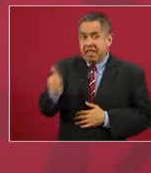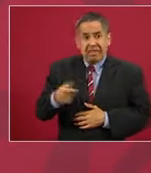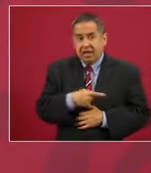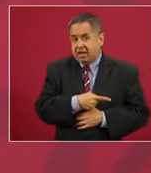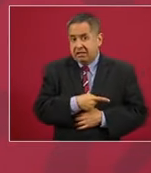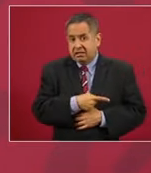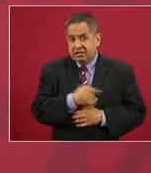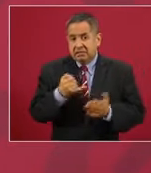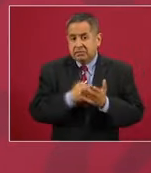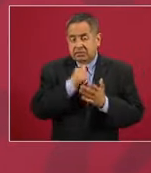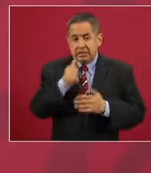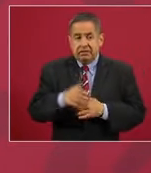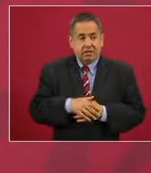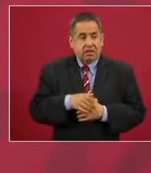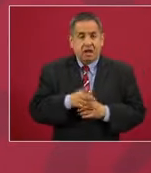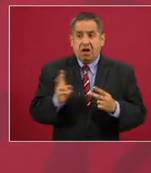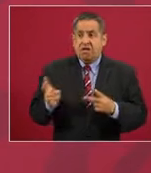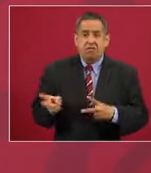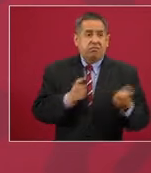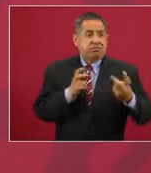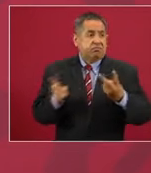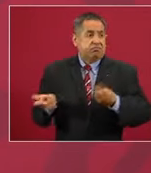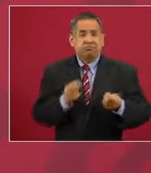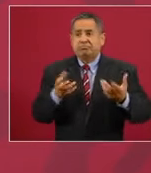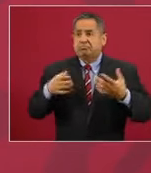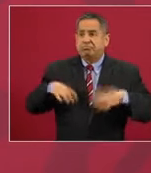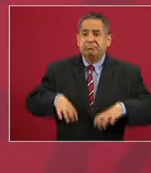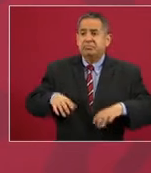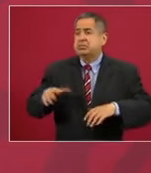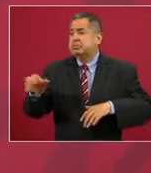se robaban todo lo que podían,